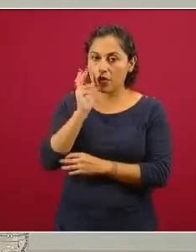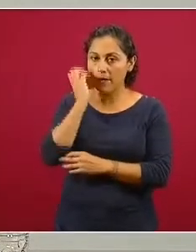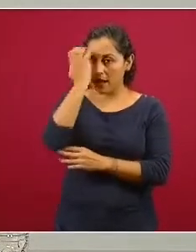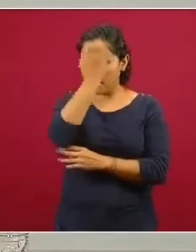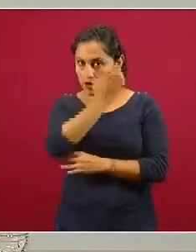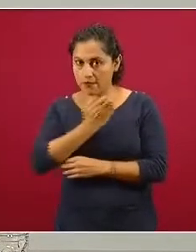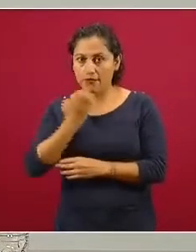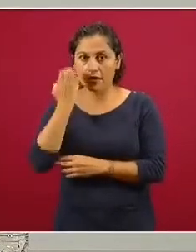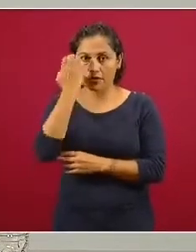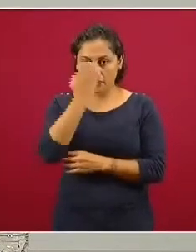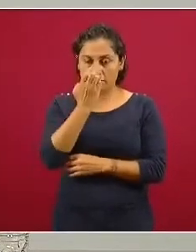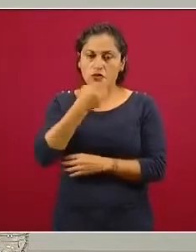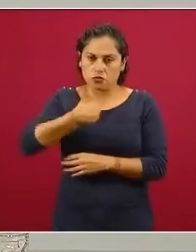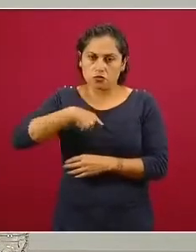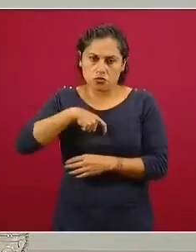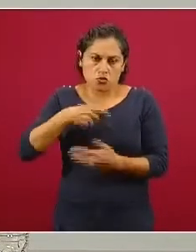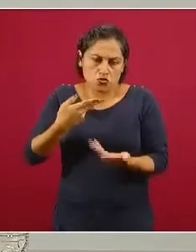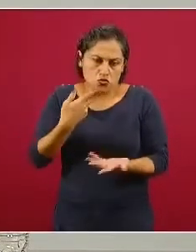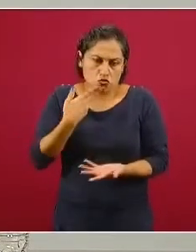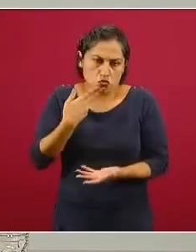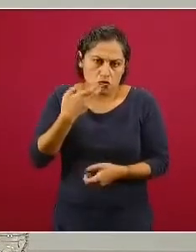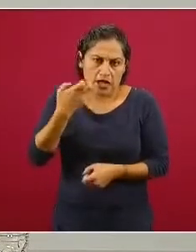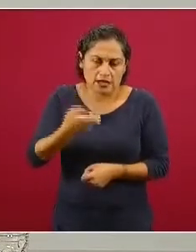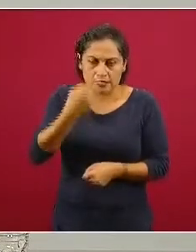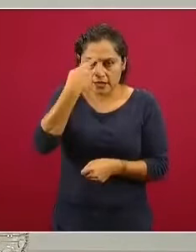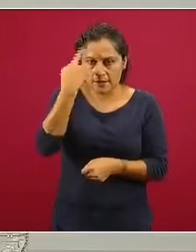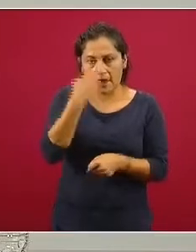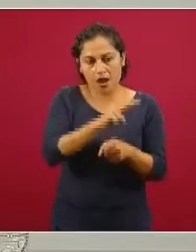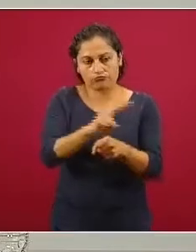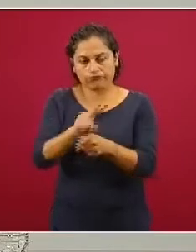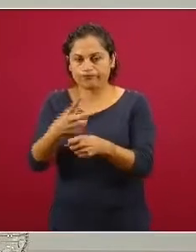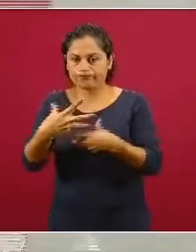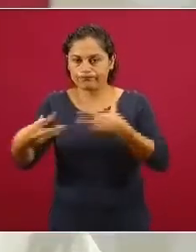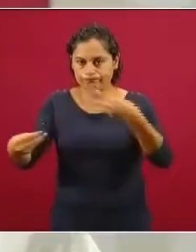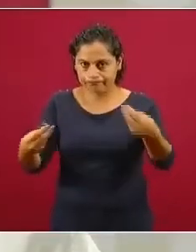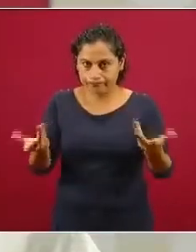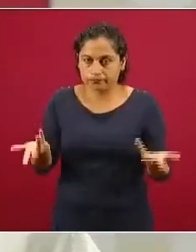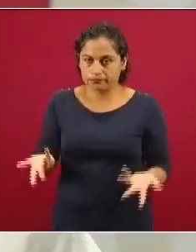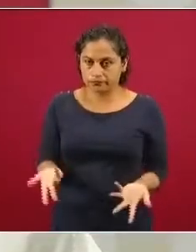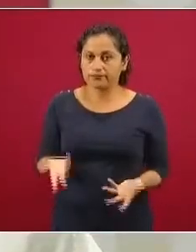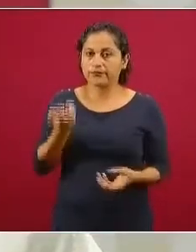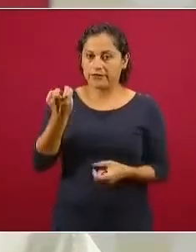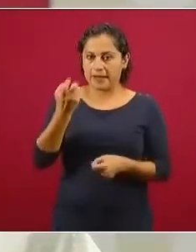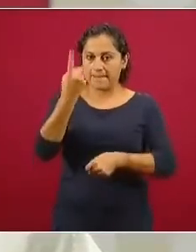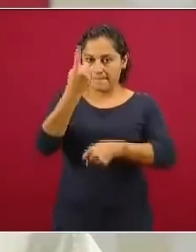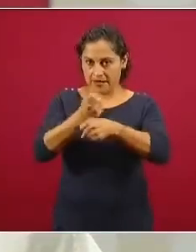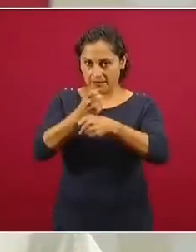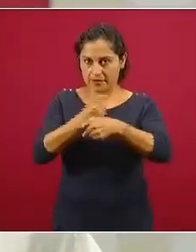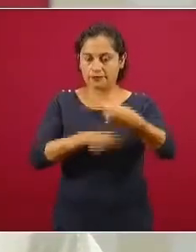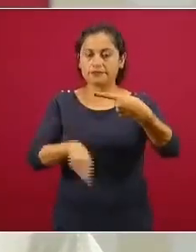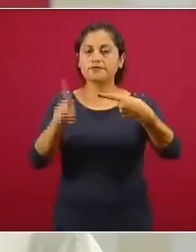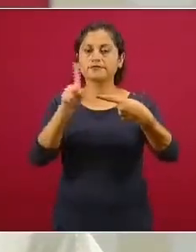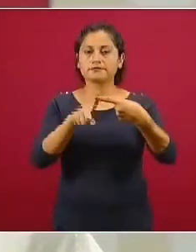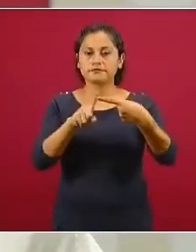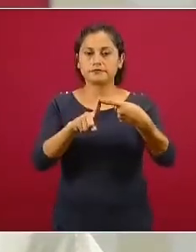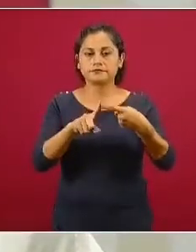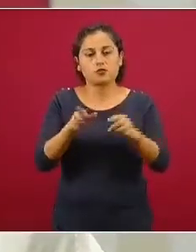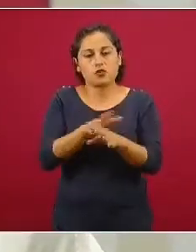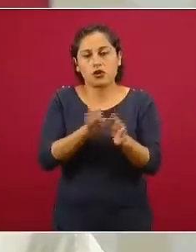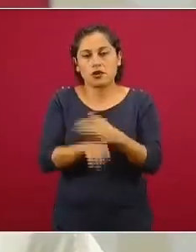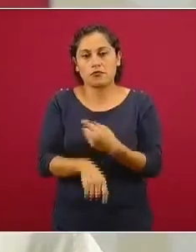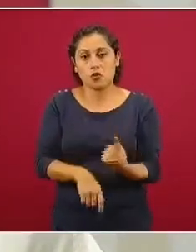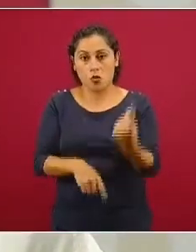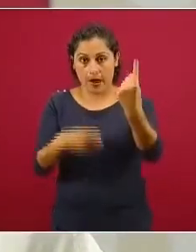estamos empleando en la vigilancia epidemiológica. Entonces, ese es el primer paso, que un paciente